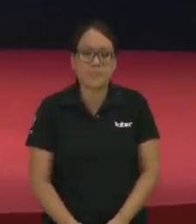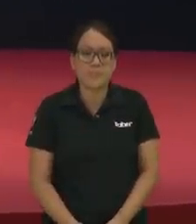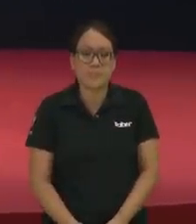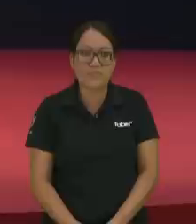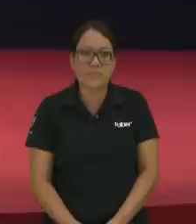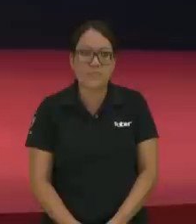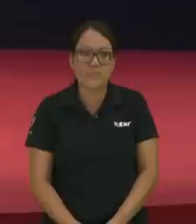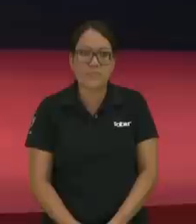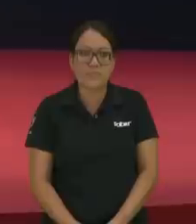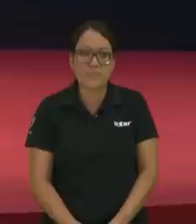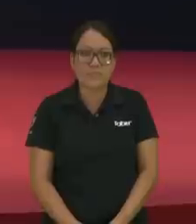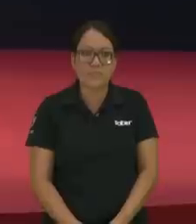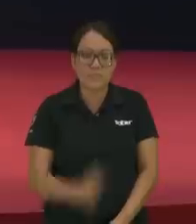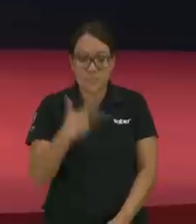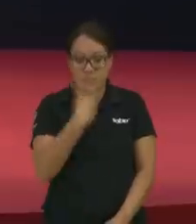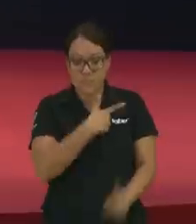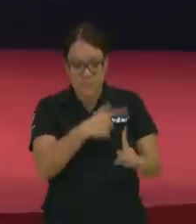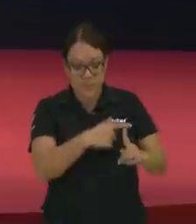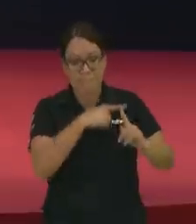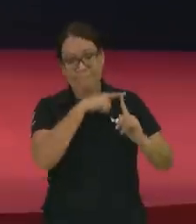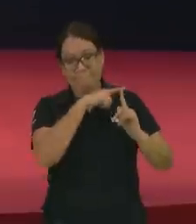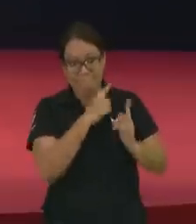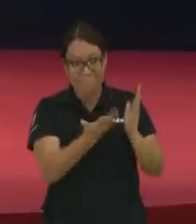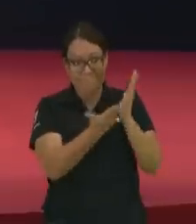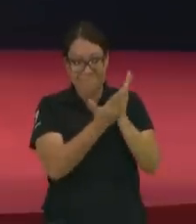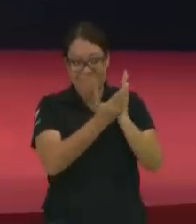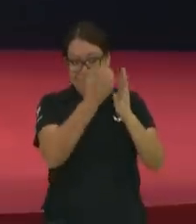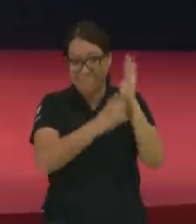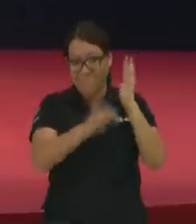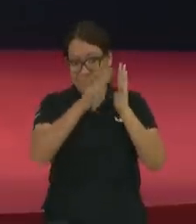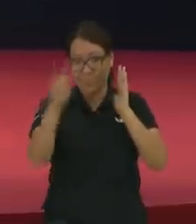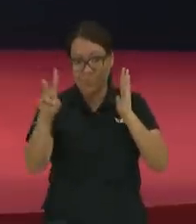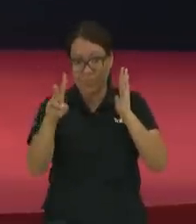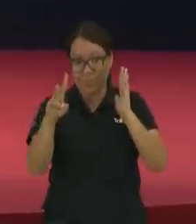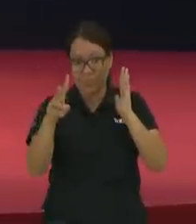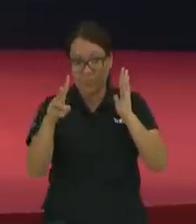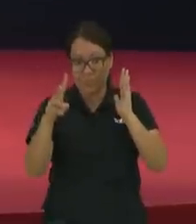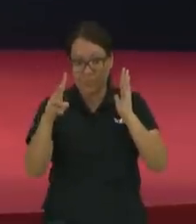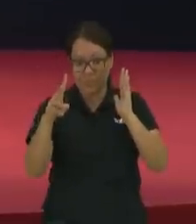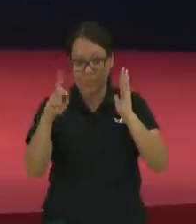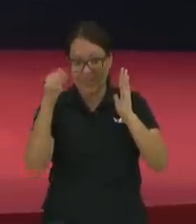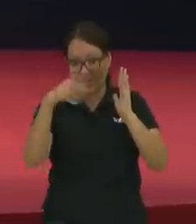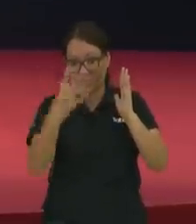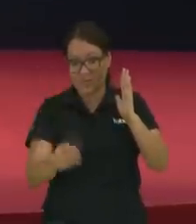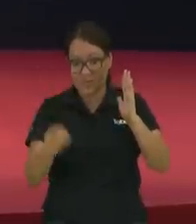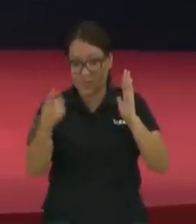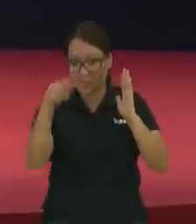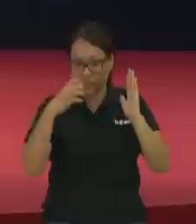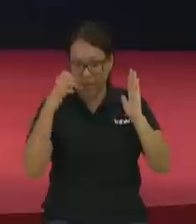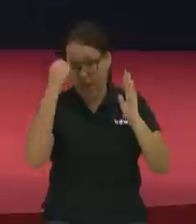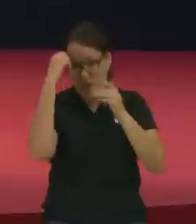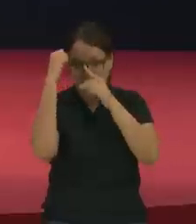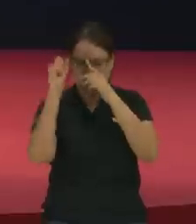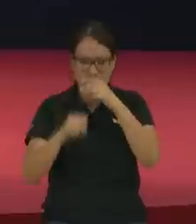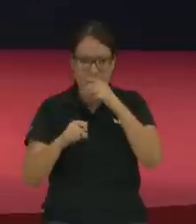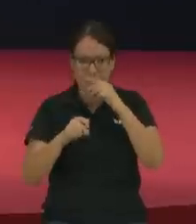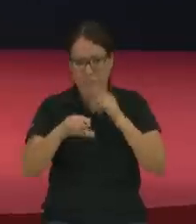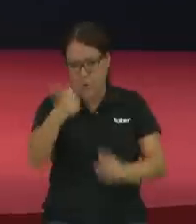el abecedario del creyente le puede salvar la vida el día de hoy un versículo más